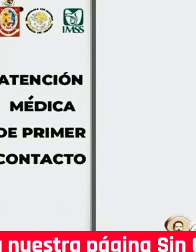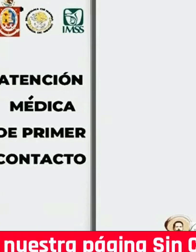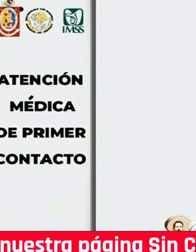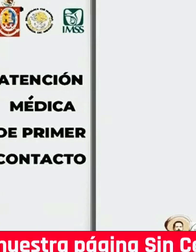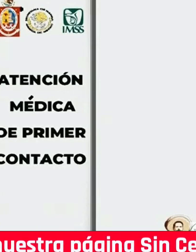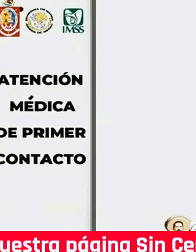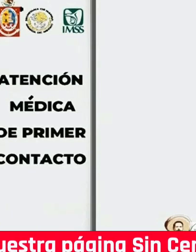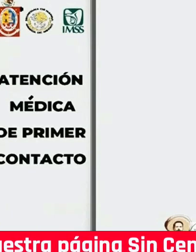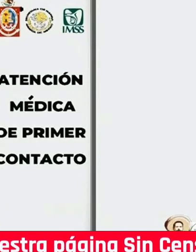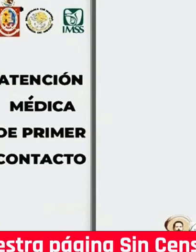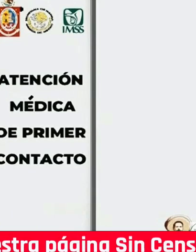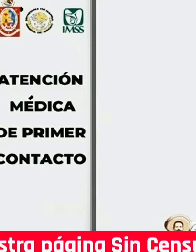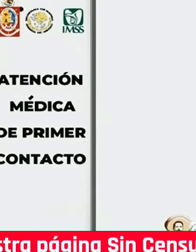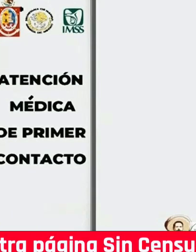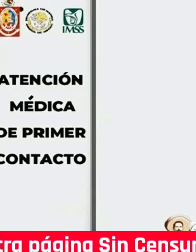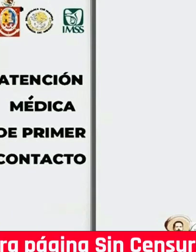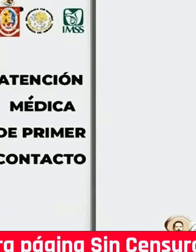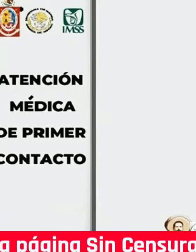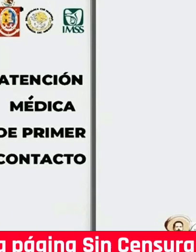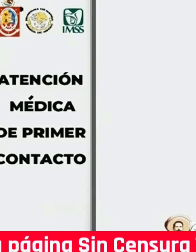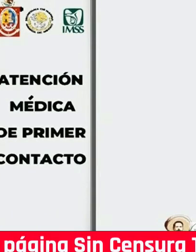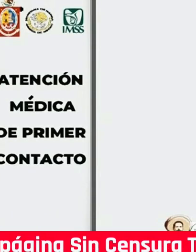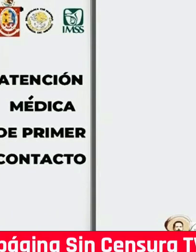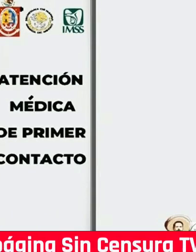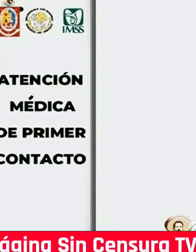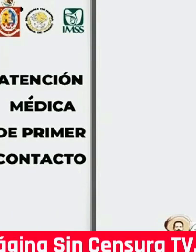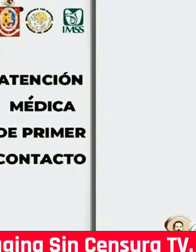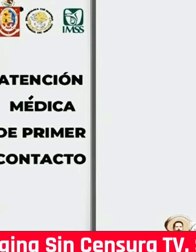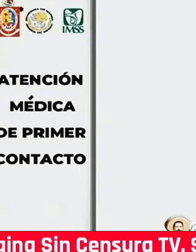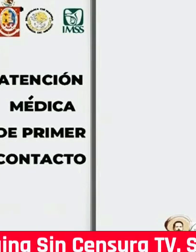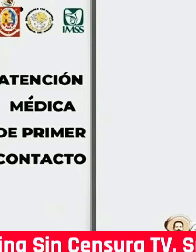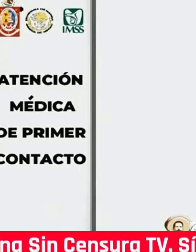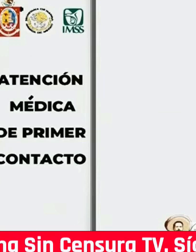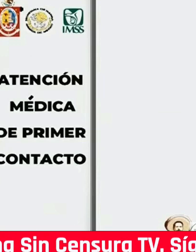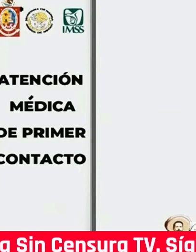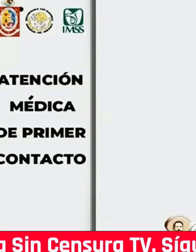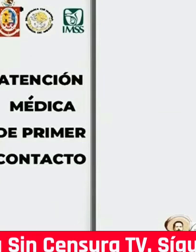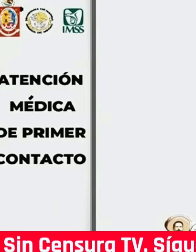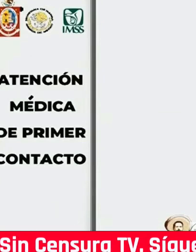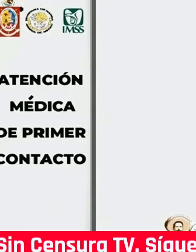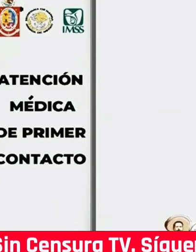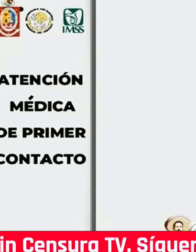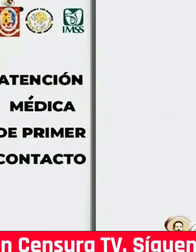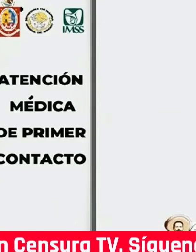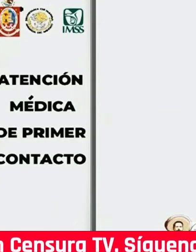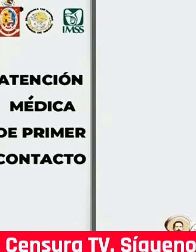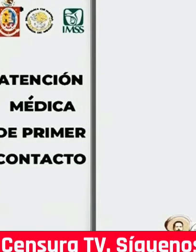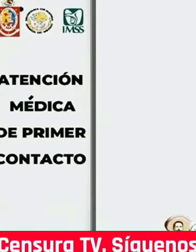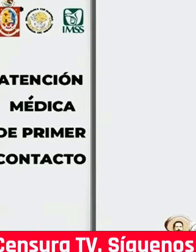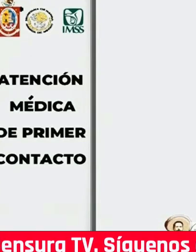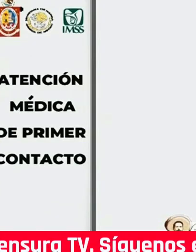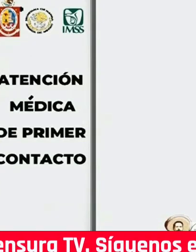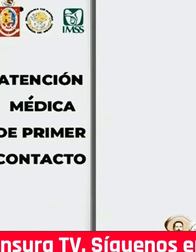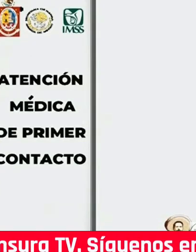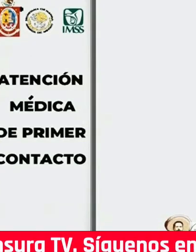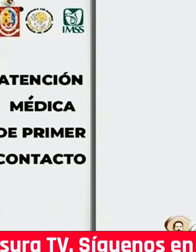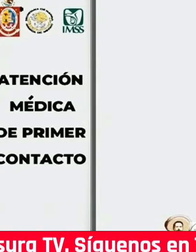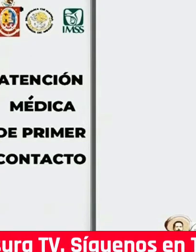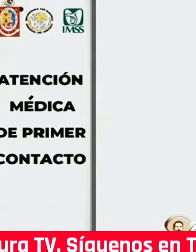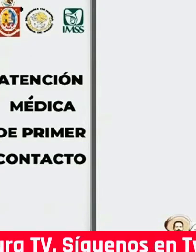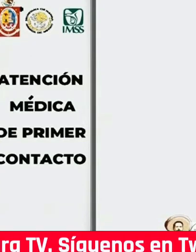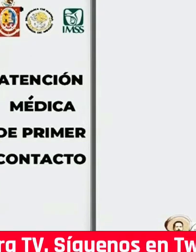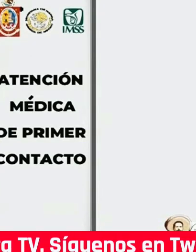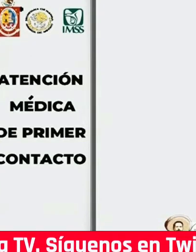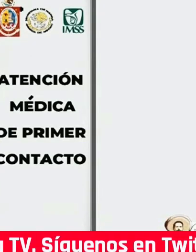beneficio a lugares de difícil acceso. Eso lo venimos realizando hace más de un año. Ya se ha realizado en todos los 17 estados